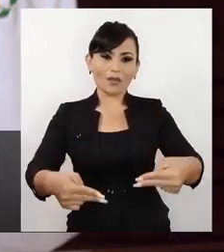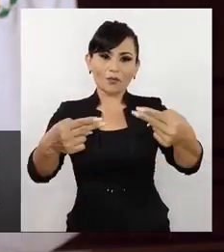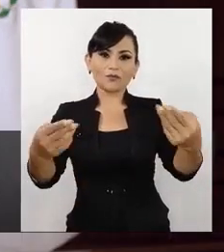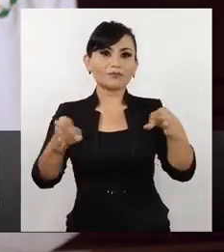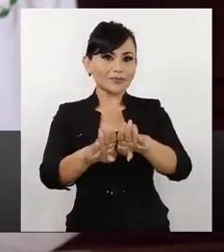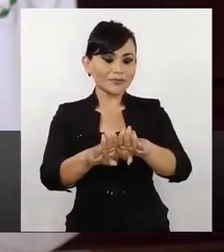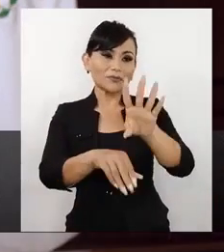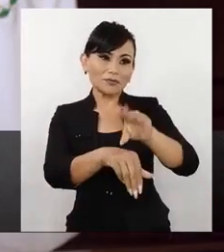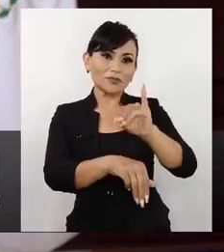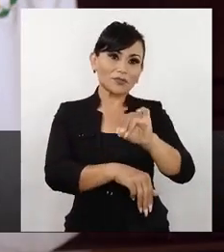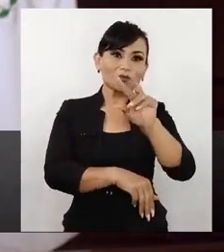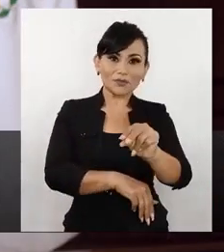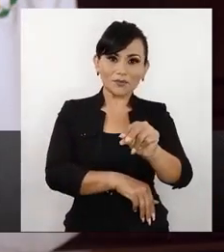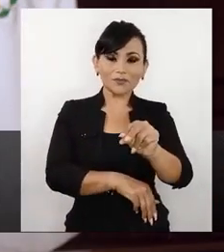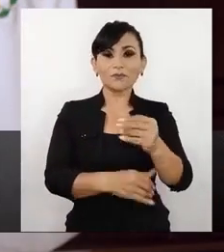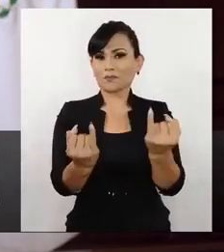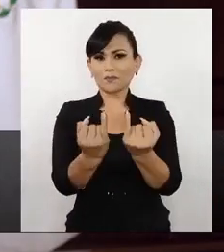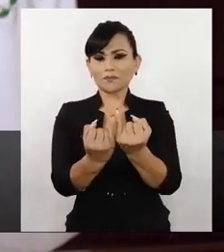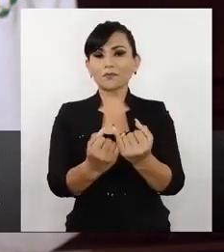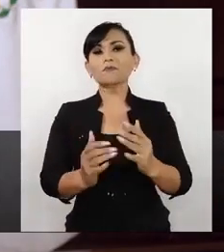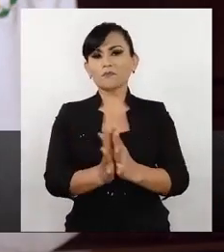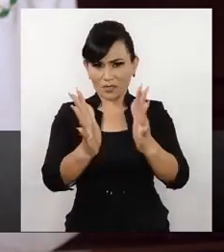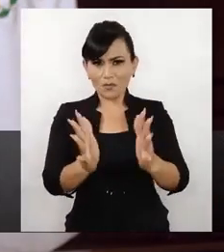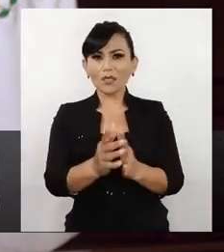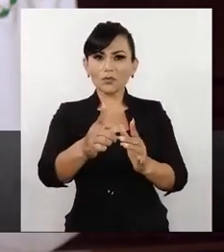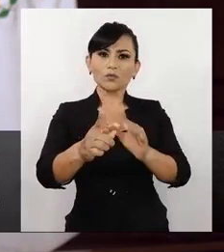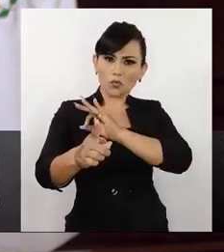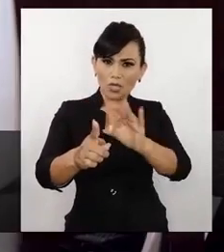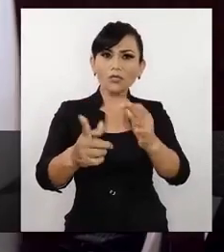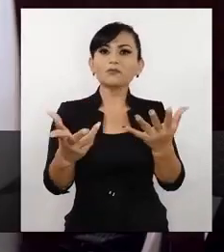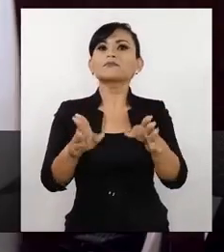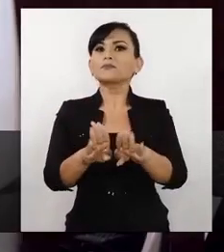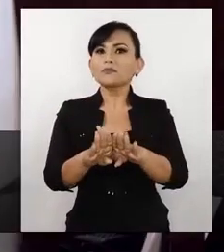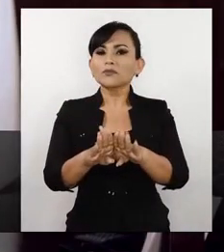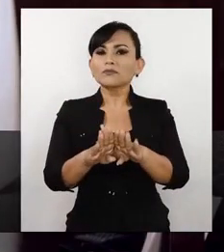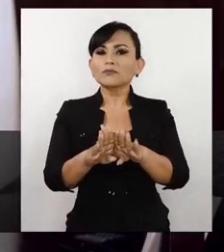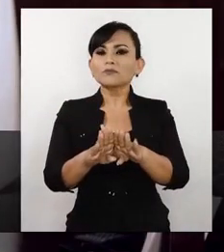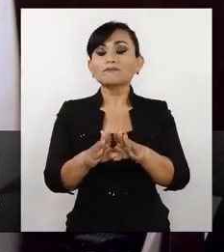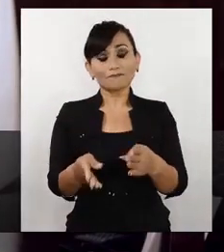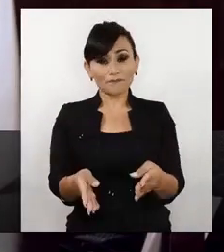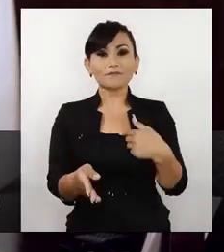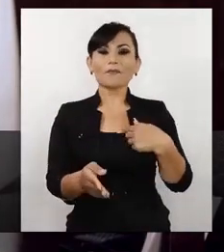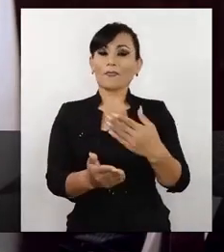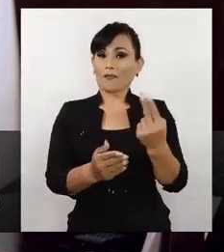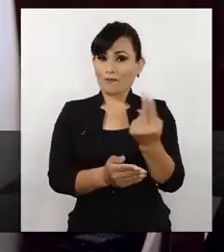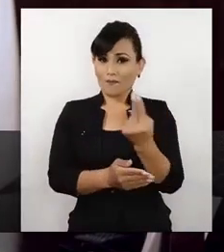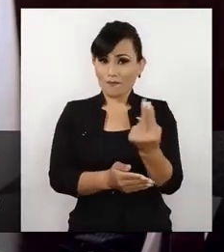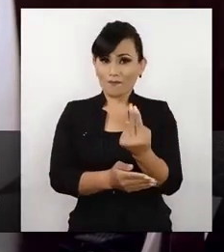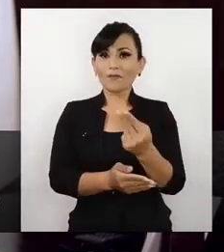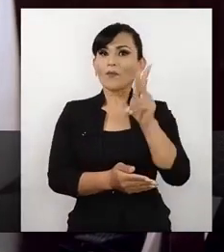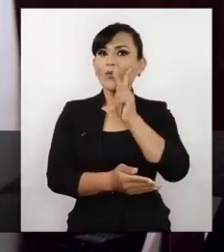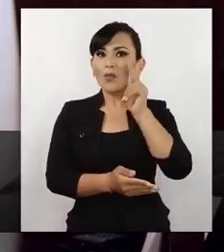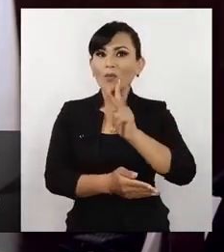rangos de horarios, aforos y actividades permitidas. También participarás en el objetivo de